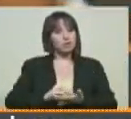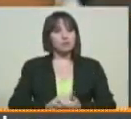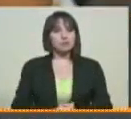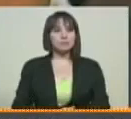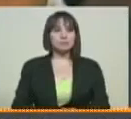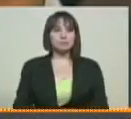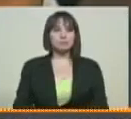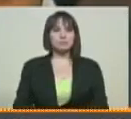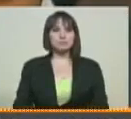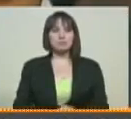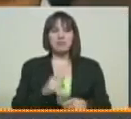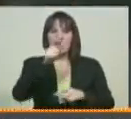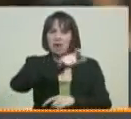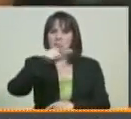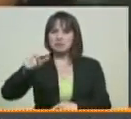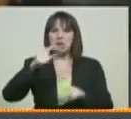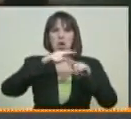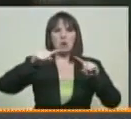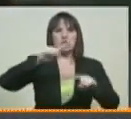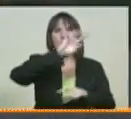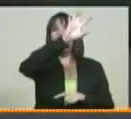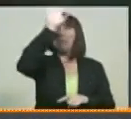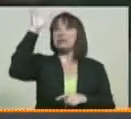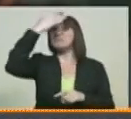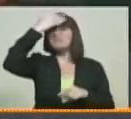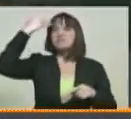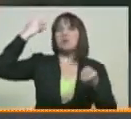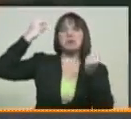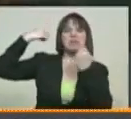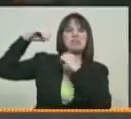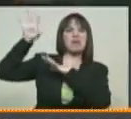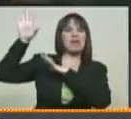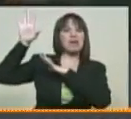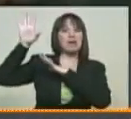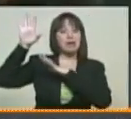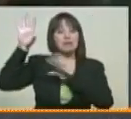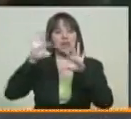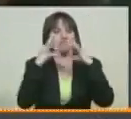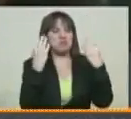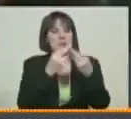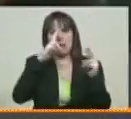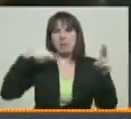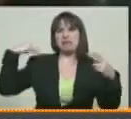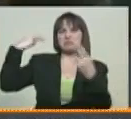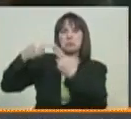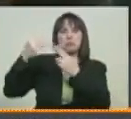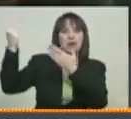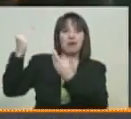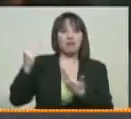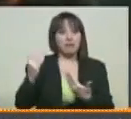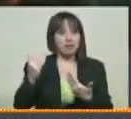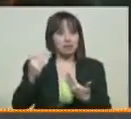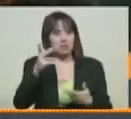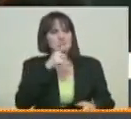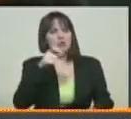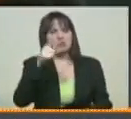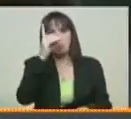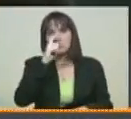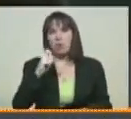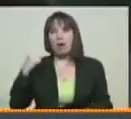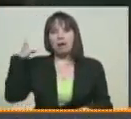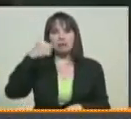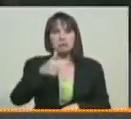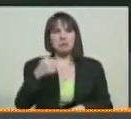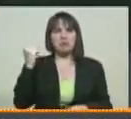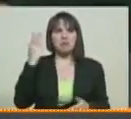Normalmente el extranjero viene aquí y se olvida de su familia que dejó por allá, a veces más nunca va. Tú le preguntas, ¿cuántos años tienes tú que vas